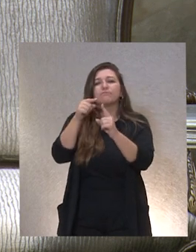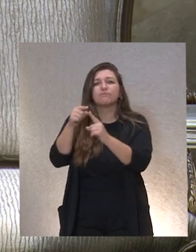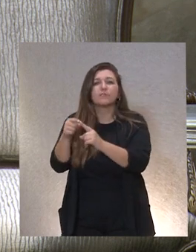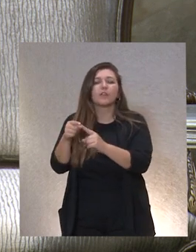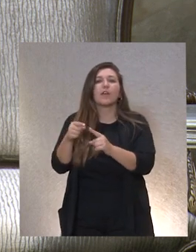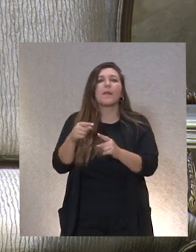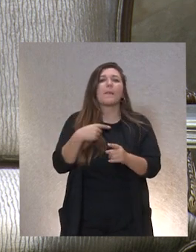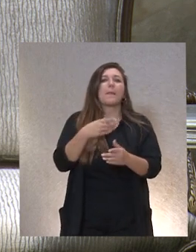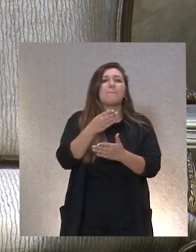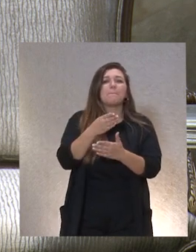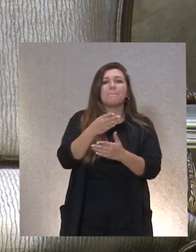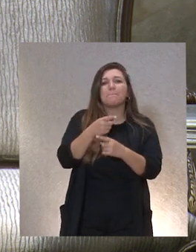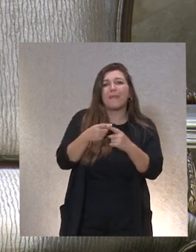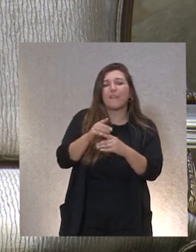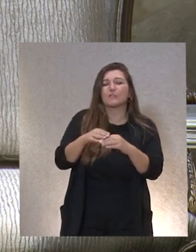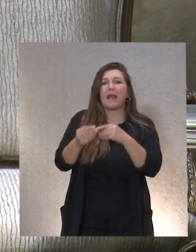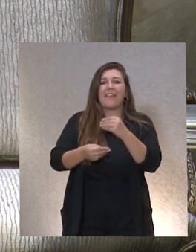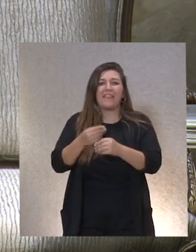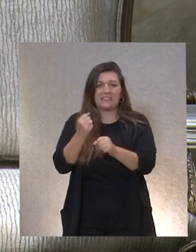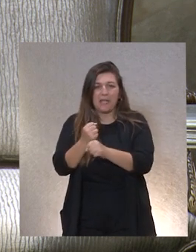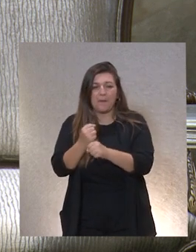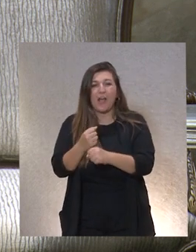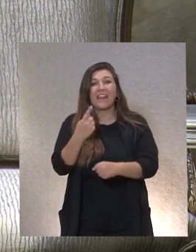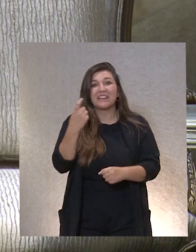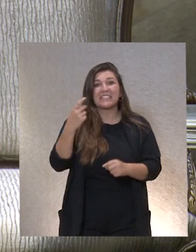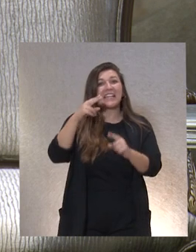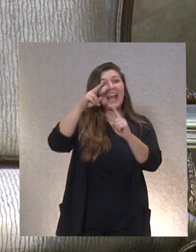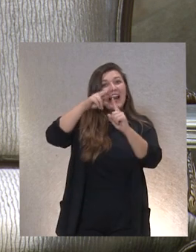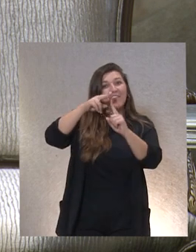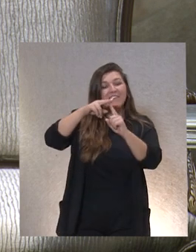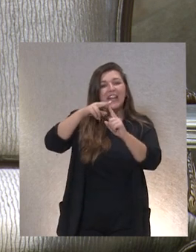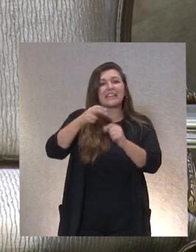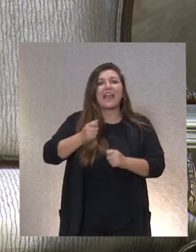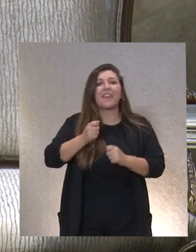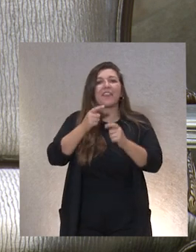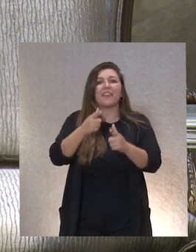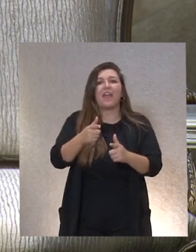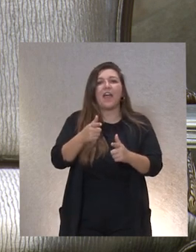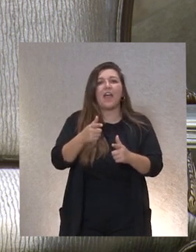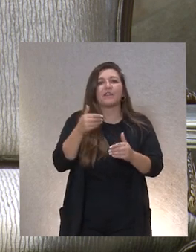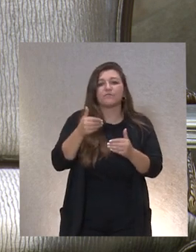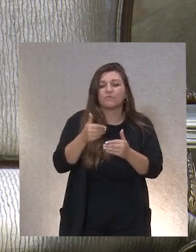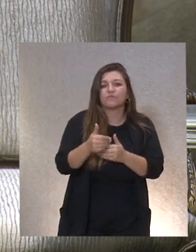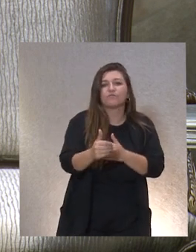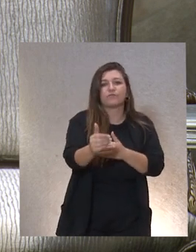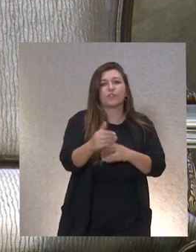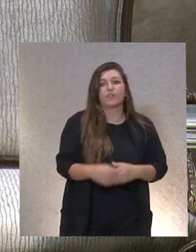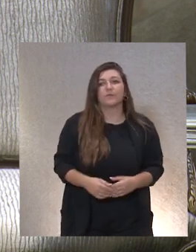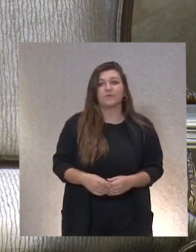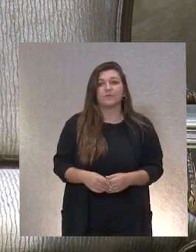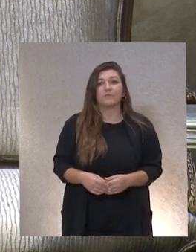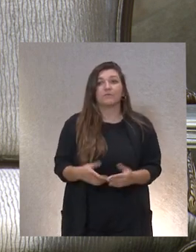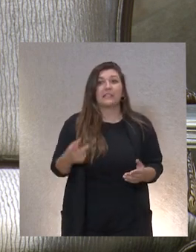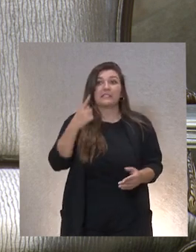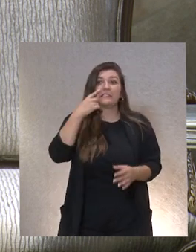a cabo su trabajo. Necesitaban tener un referente que inspirase todas las actuaciones futuras y, seguramente, en aquel